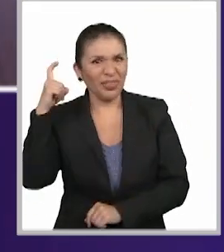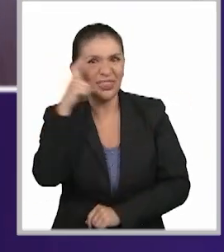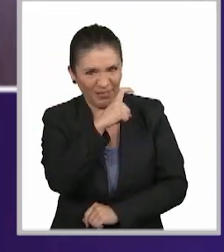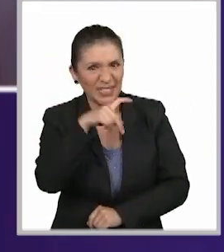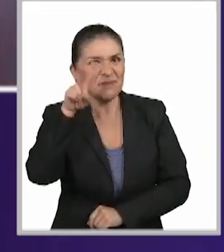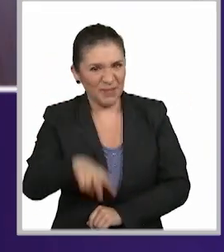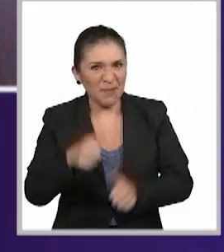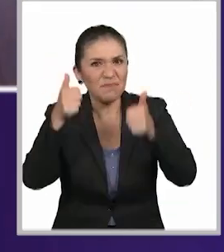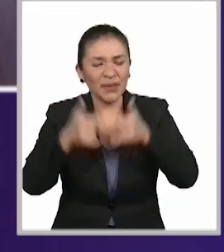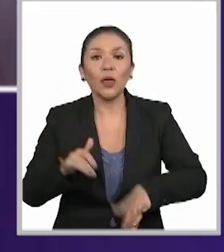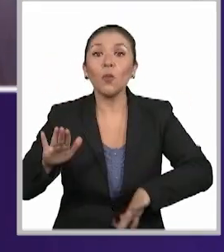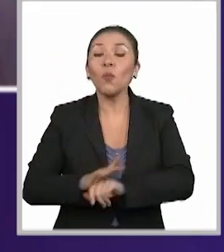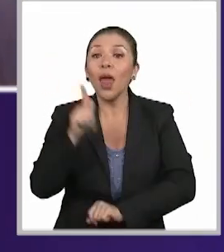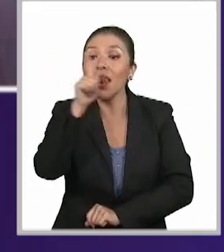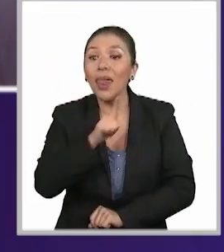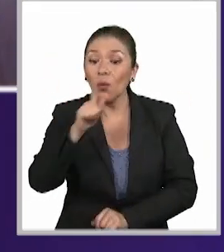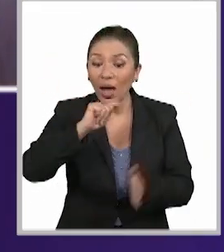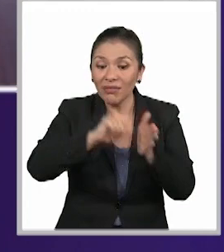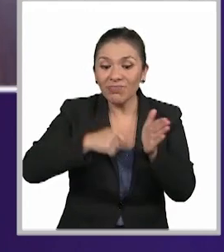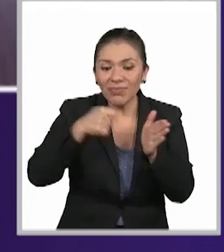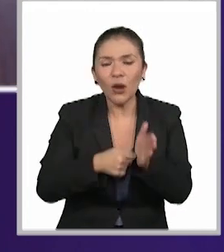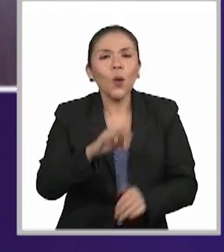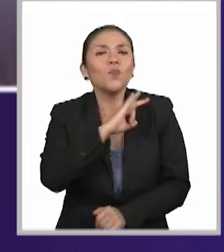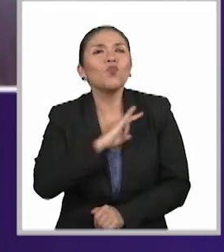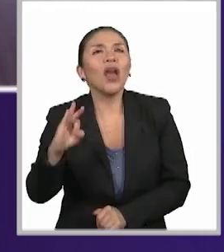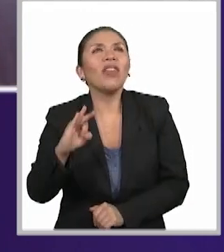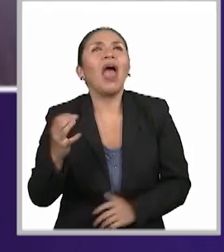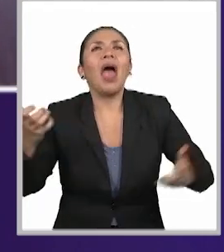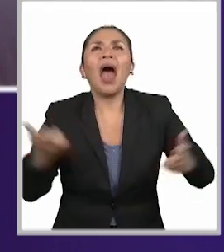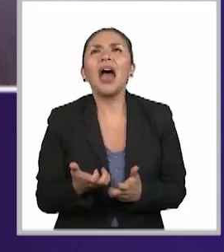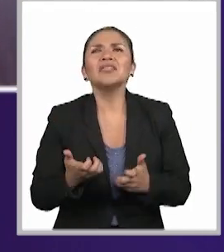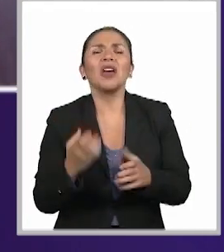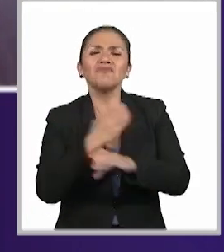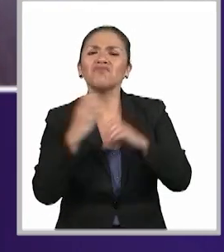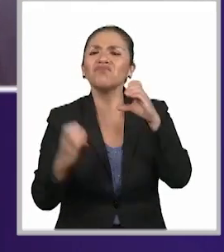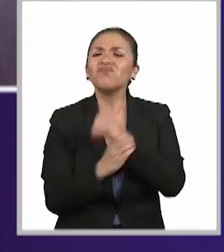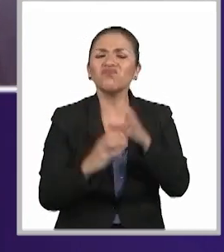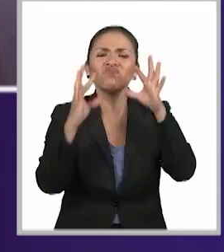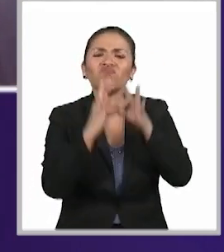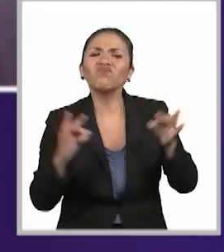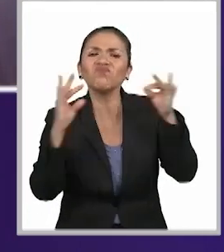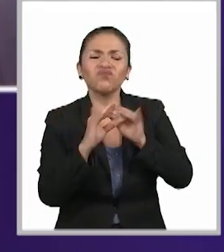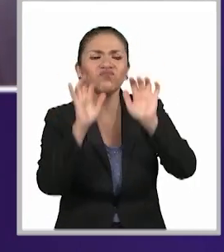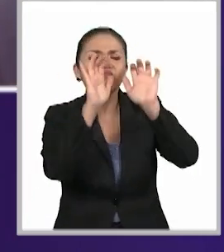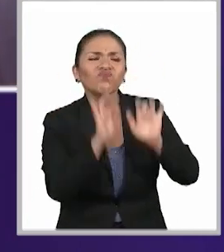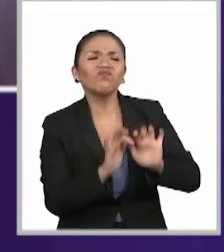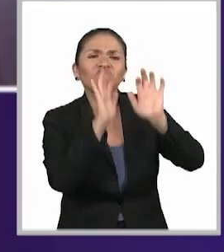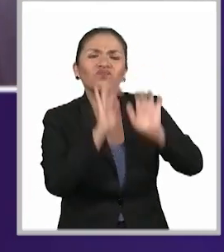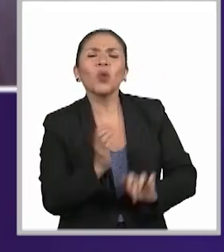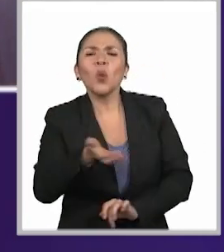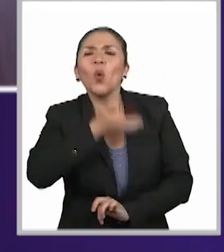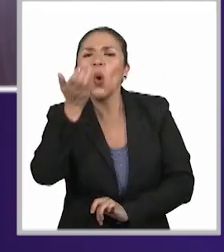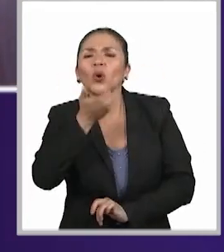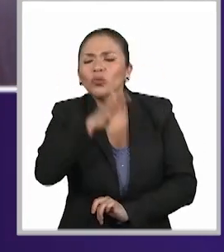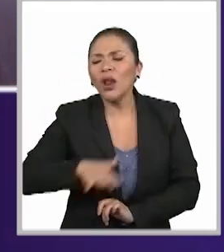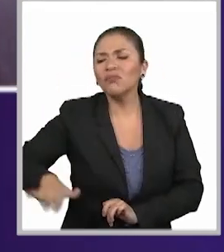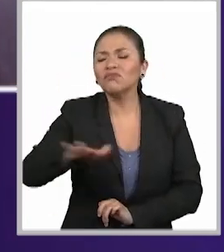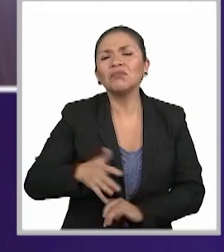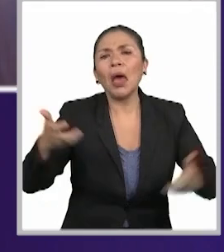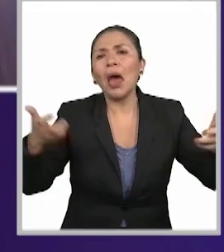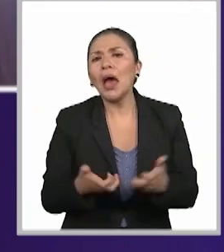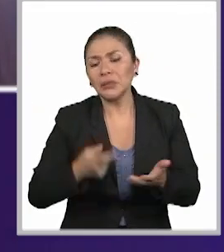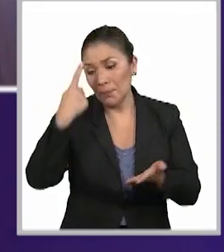precisamente porque el lenguaje técnico lo que nos permite es dar por hecho ciertas cuestiones que en este momento o en